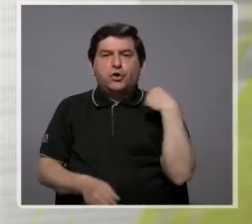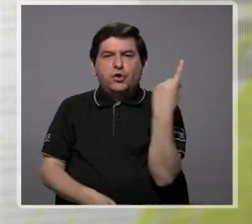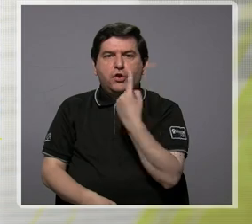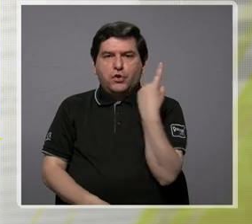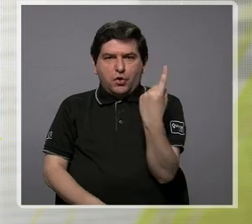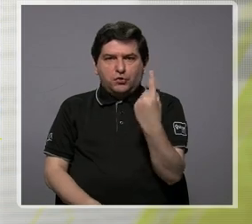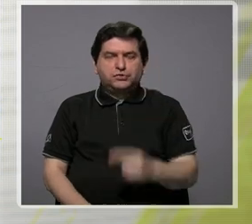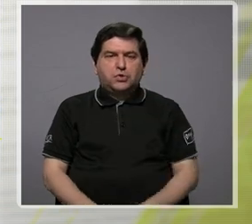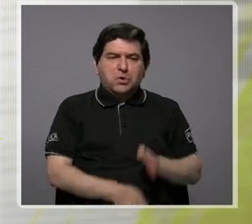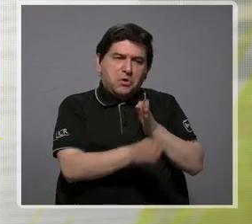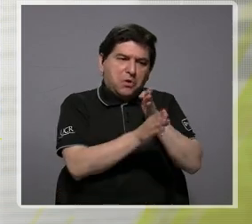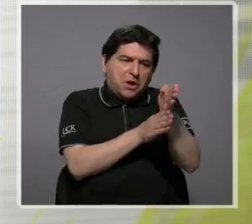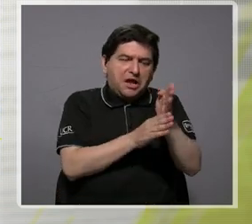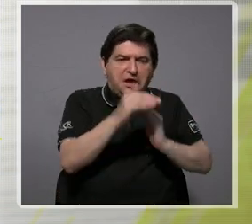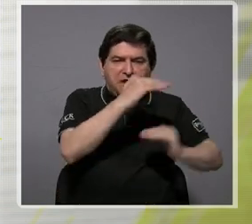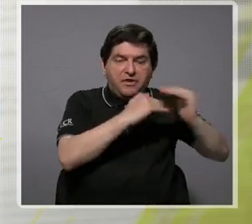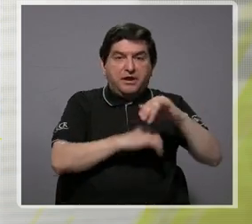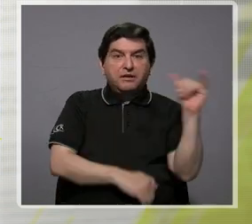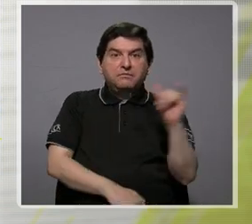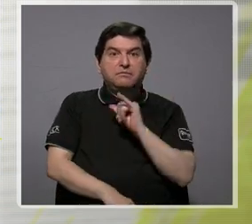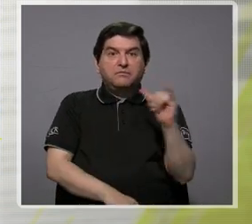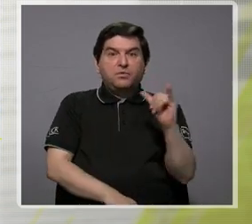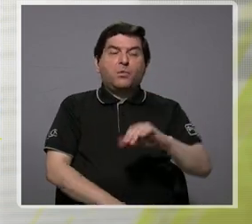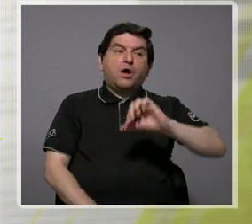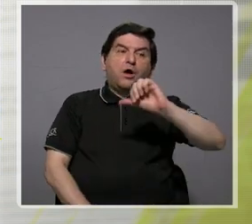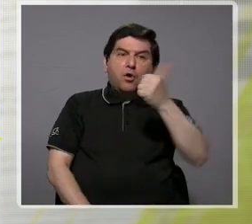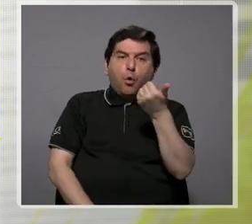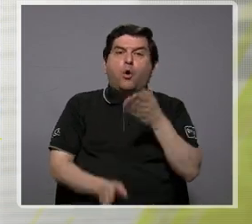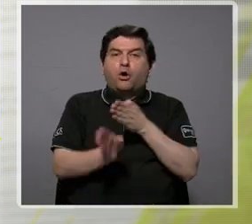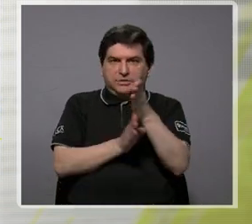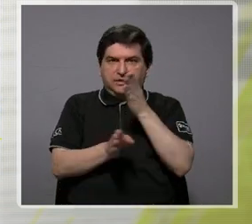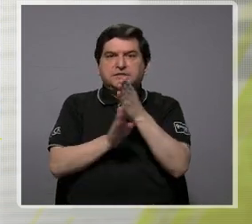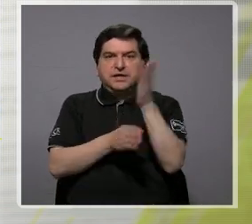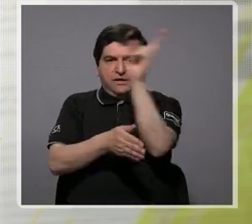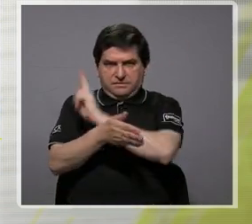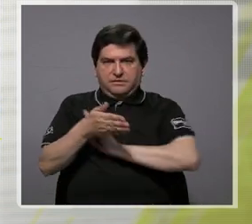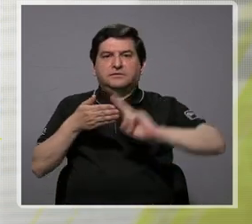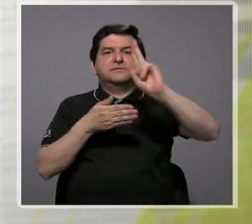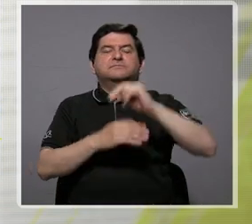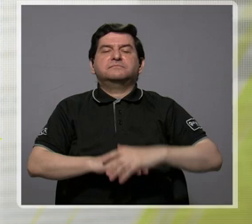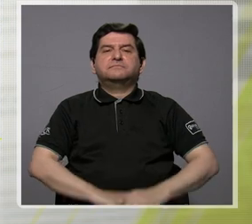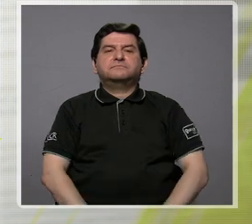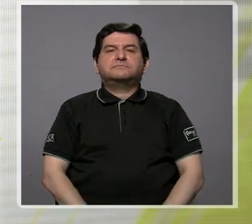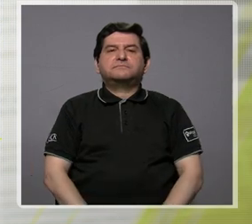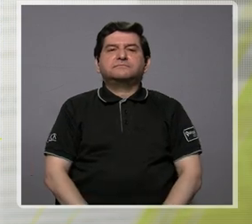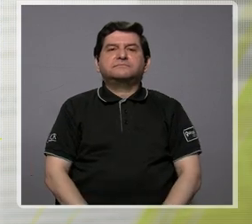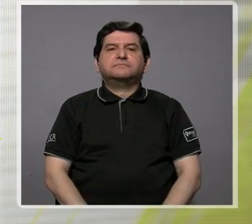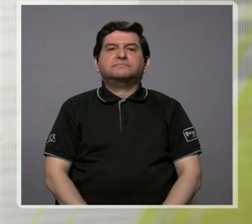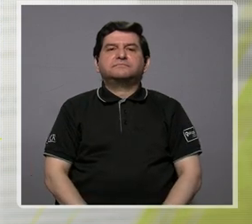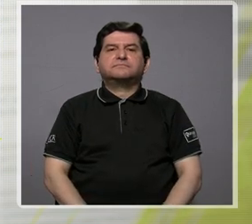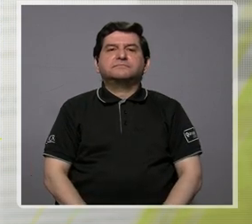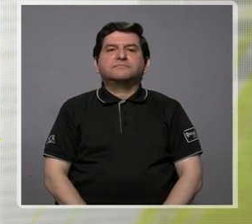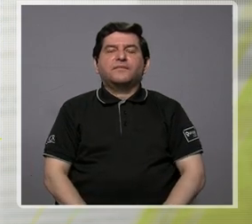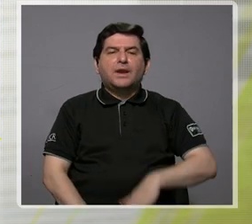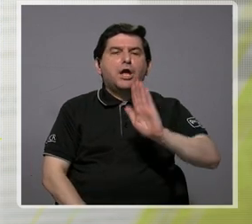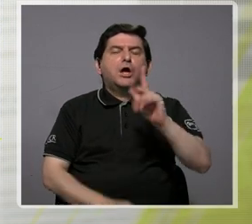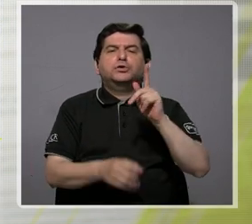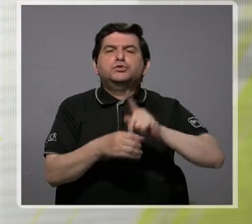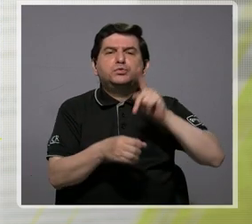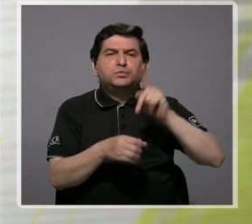entre algunas carreras de la facultad, sino también de otras carreras también de la universidad. Ya, y en cuanto a su